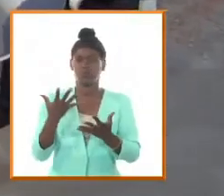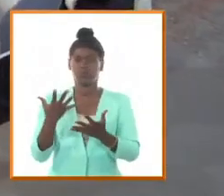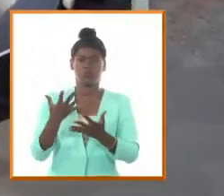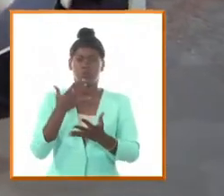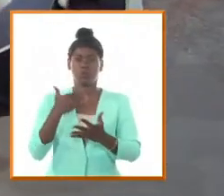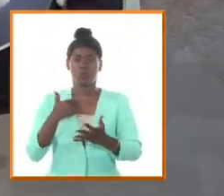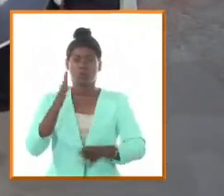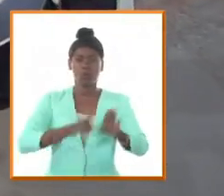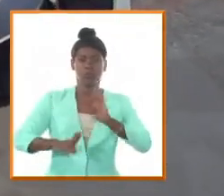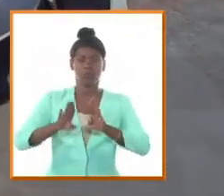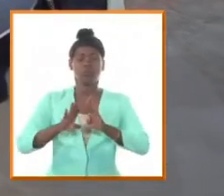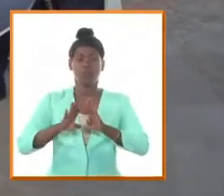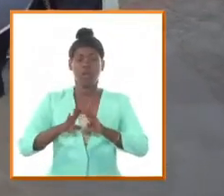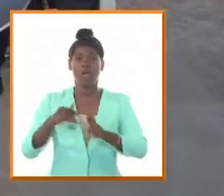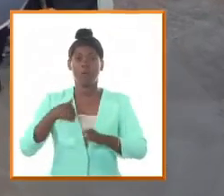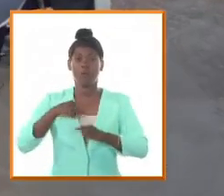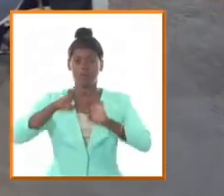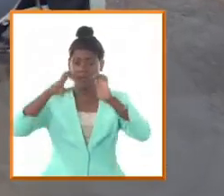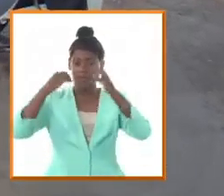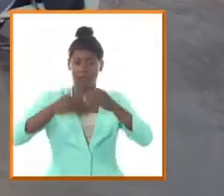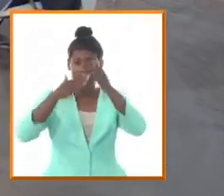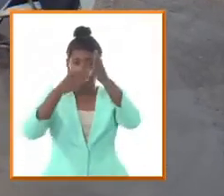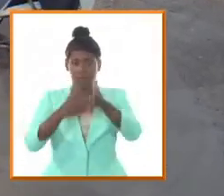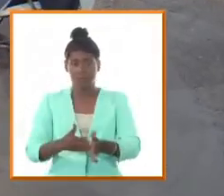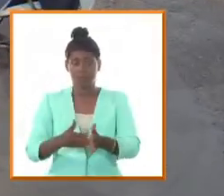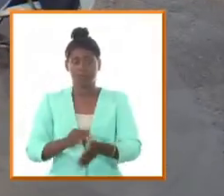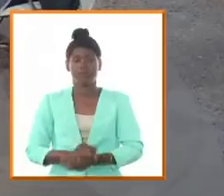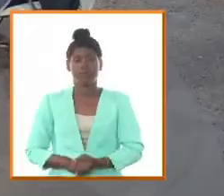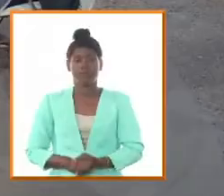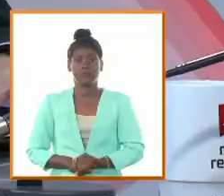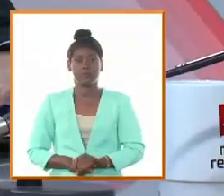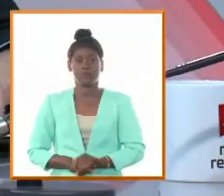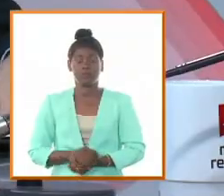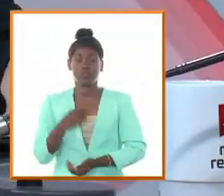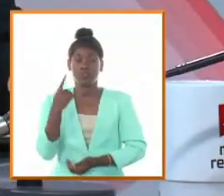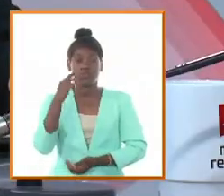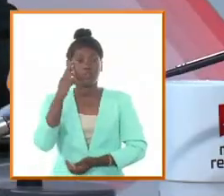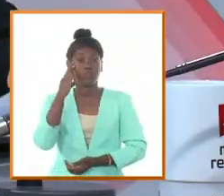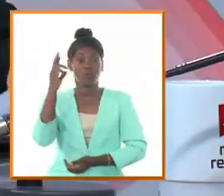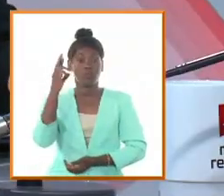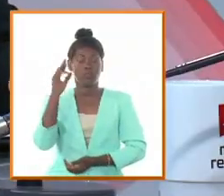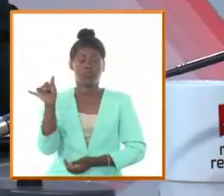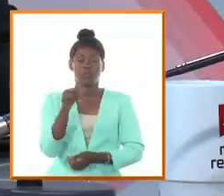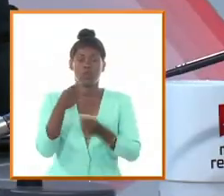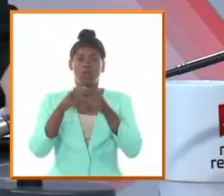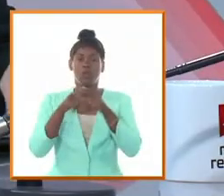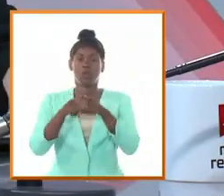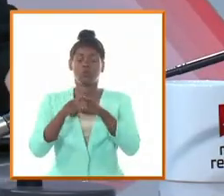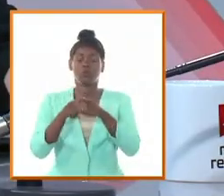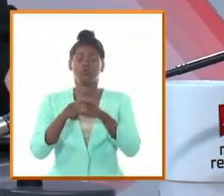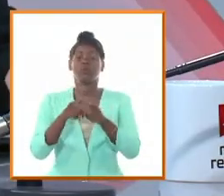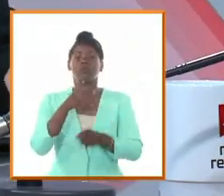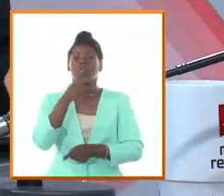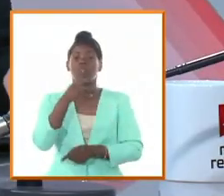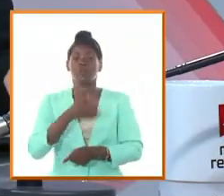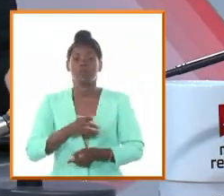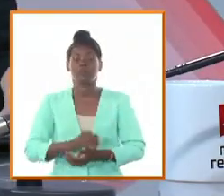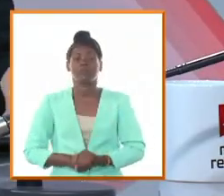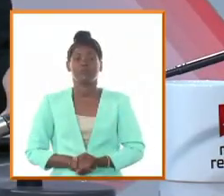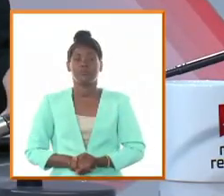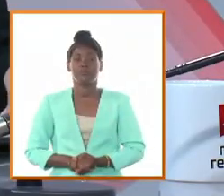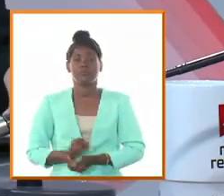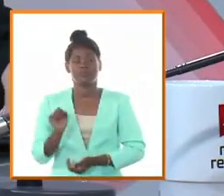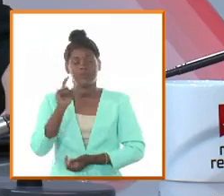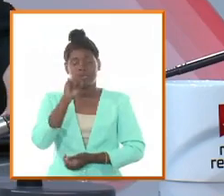con la vergüenza respondiste al tivo a Ignacio Aramonte lo recordamos con Fidel Castro hace 50 años en su centenario